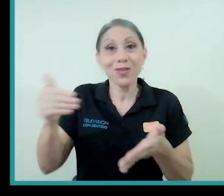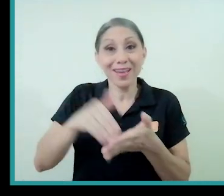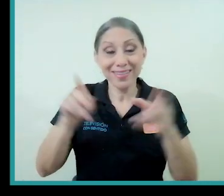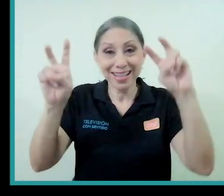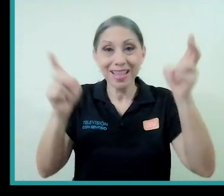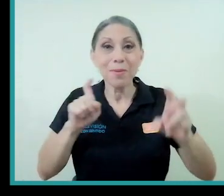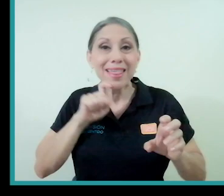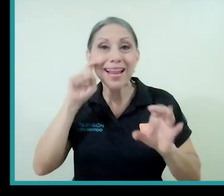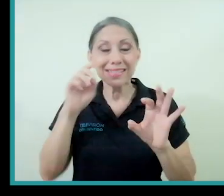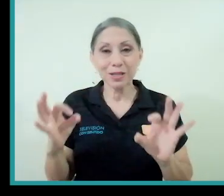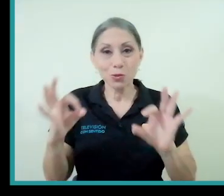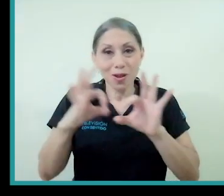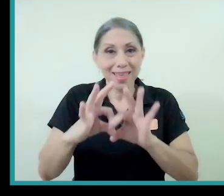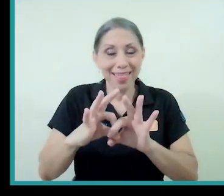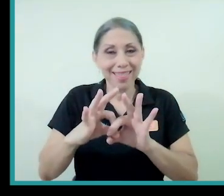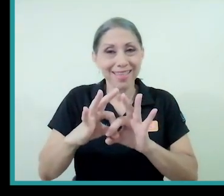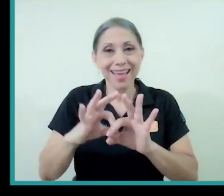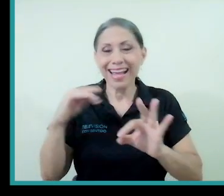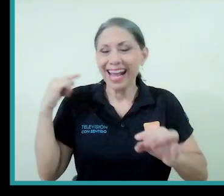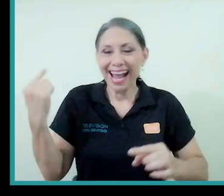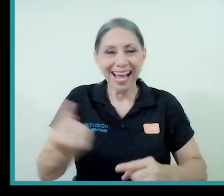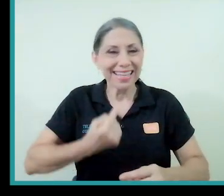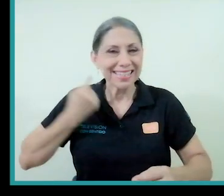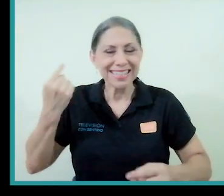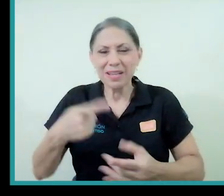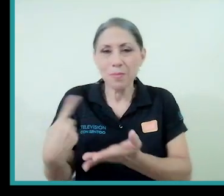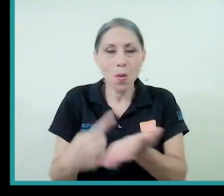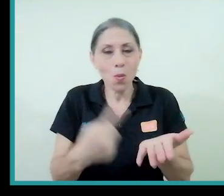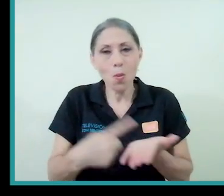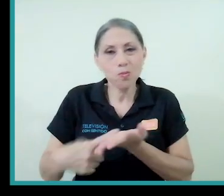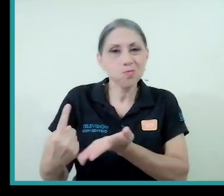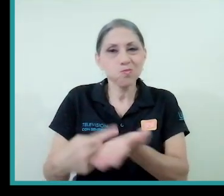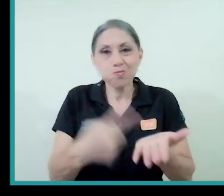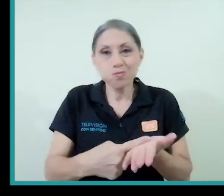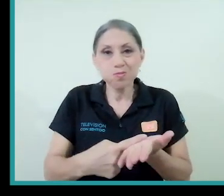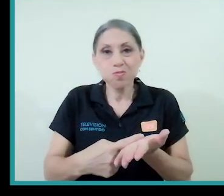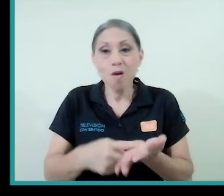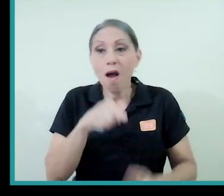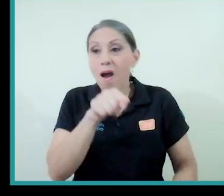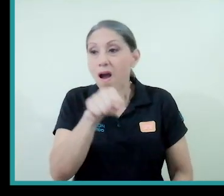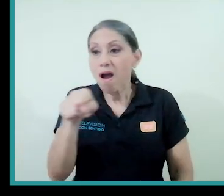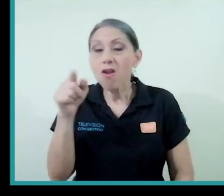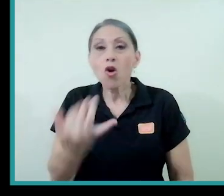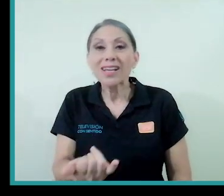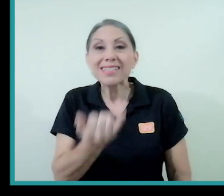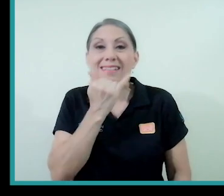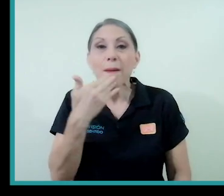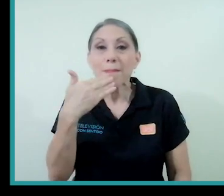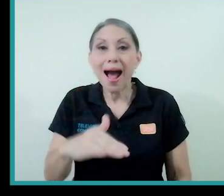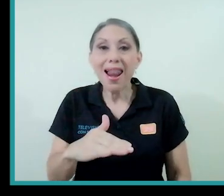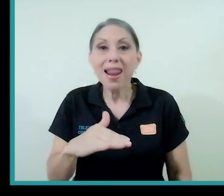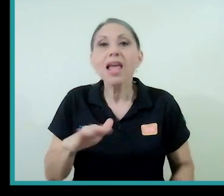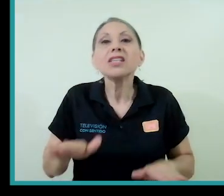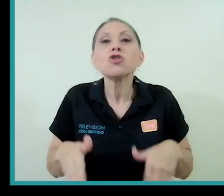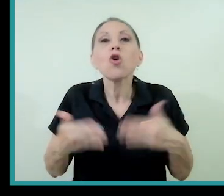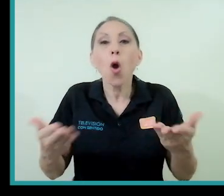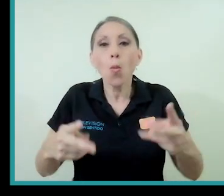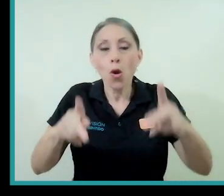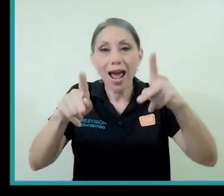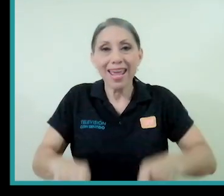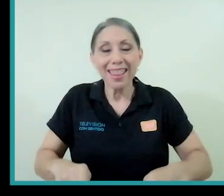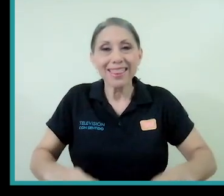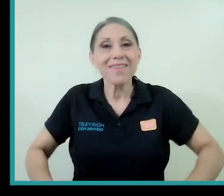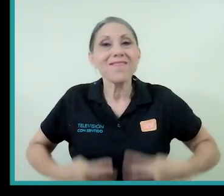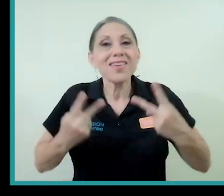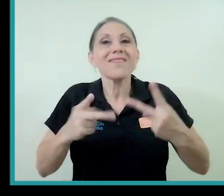sexualidad porque casi siempre nos vamos a ir entonces a discutir que lo que está mal es cómo la gente vive su sexualidad, no cómo